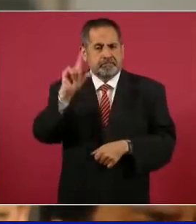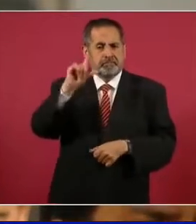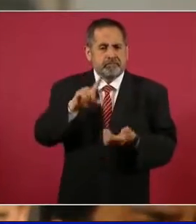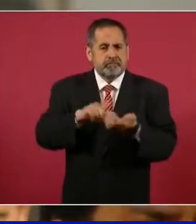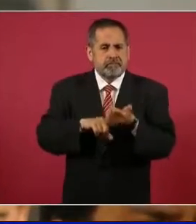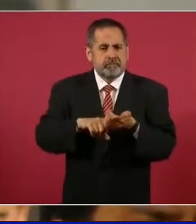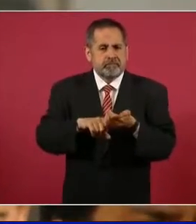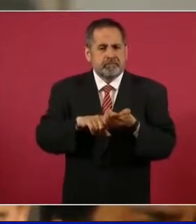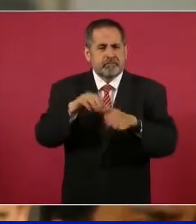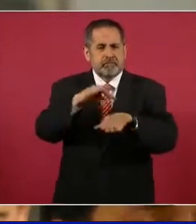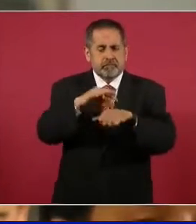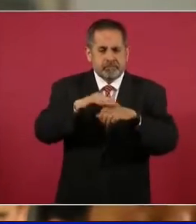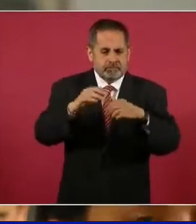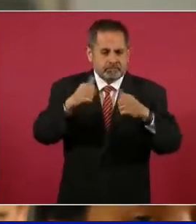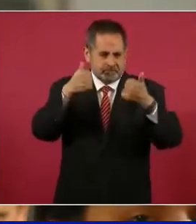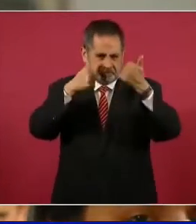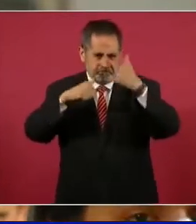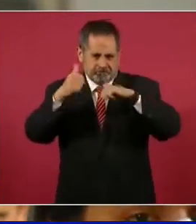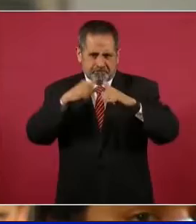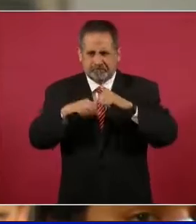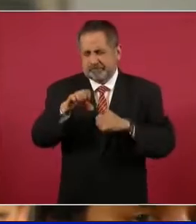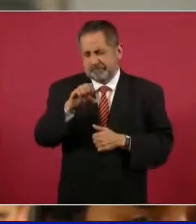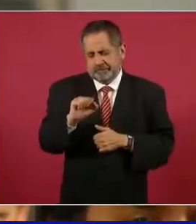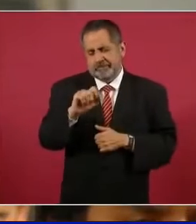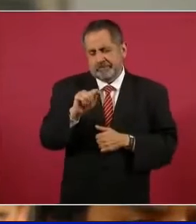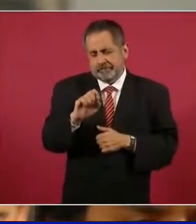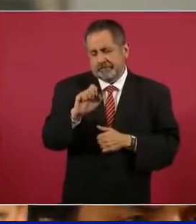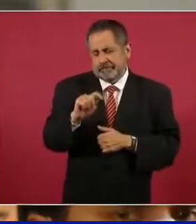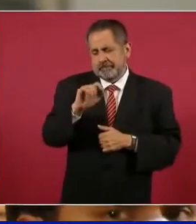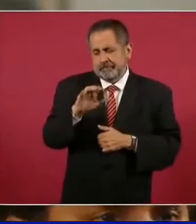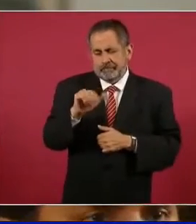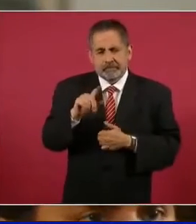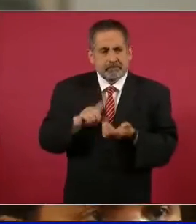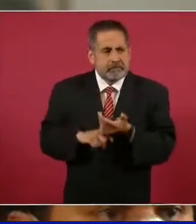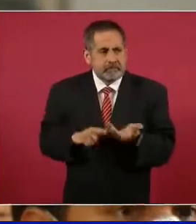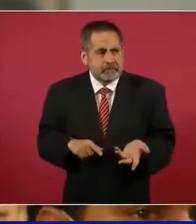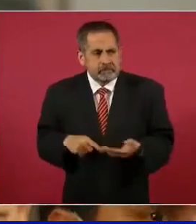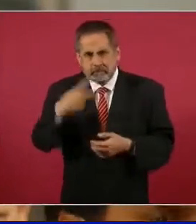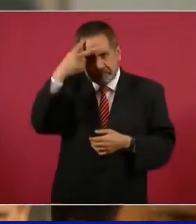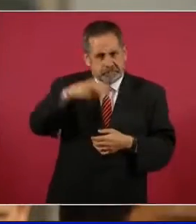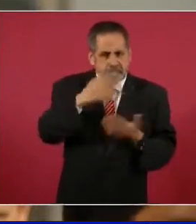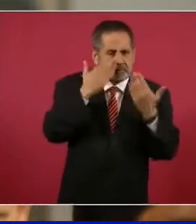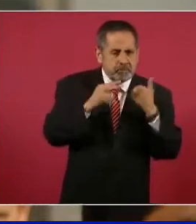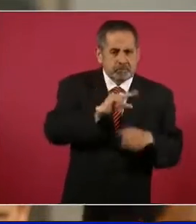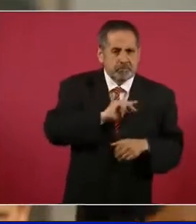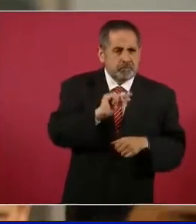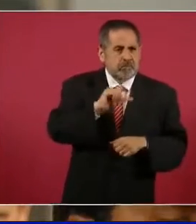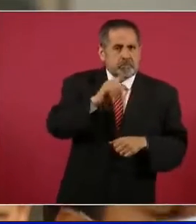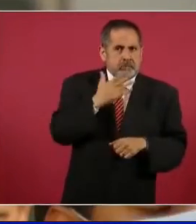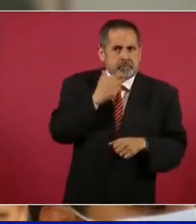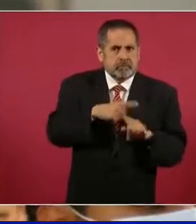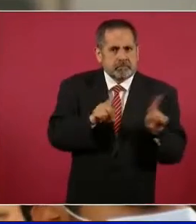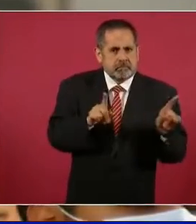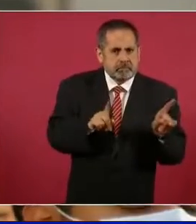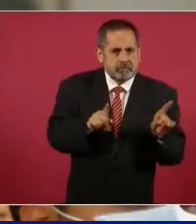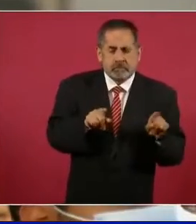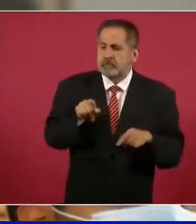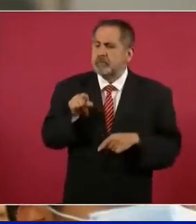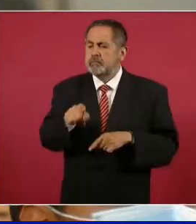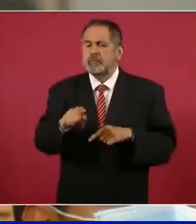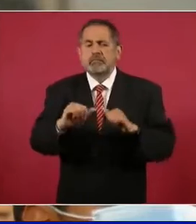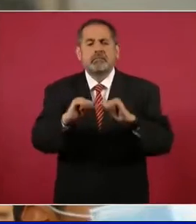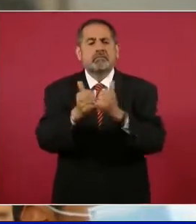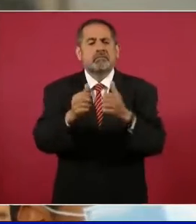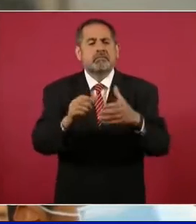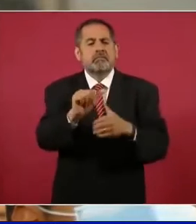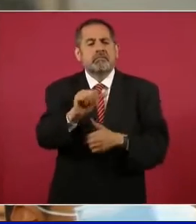médicos de cirugía estética, parece que esa especialidad no existe en México, pero que además es una asociación civil creada